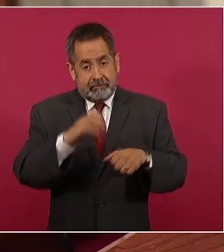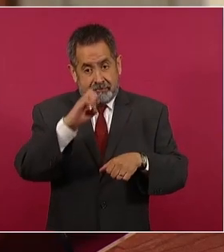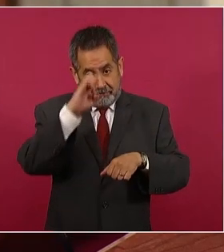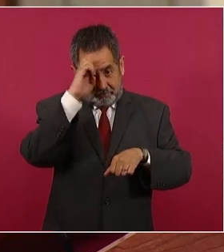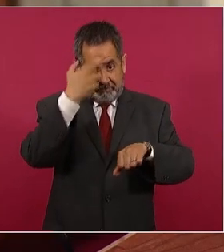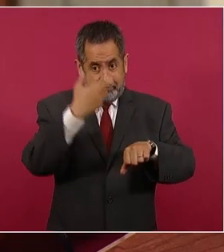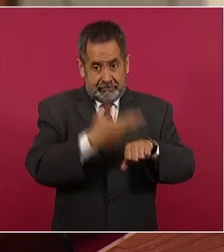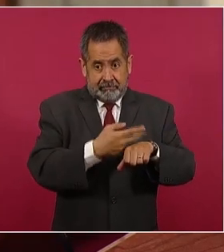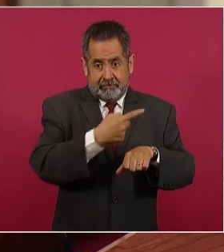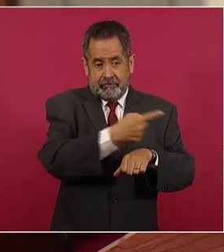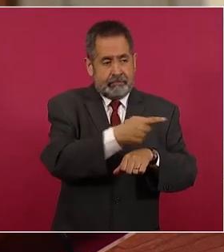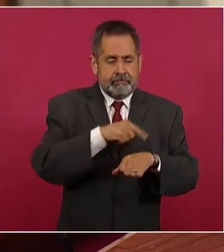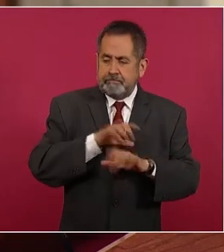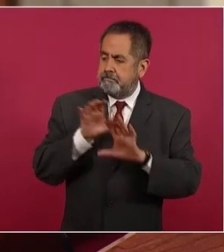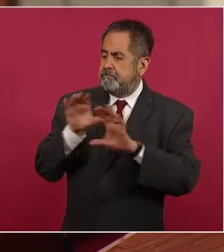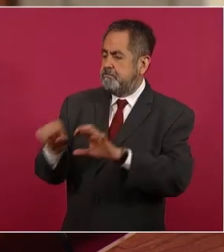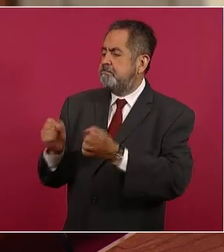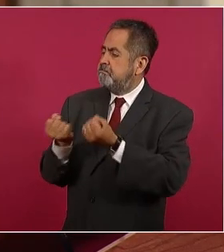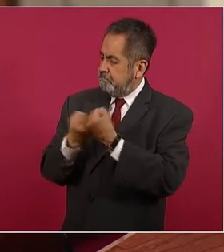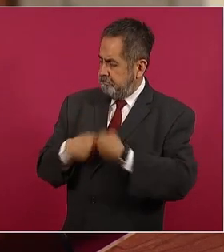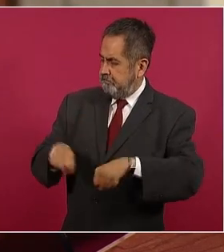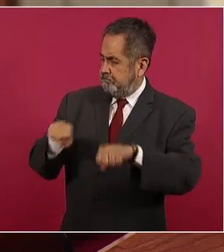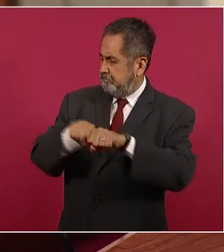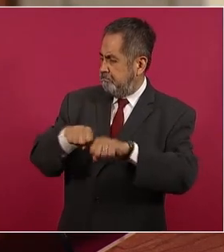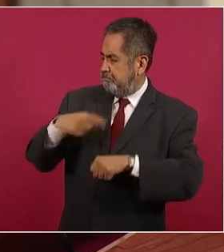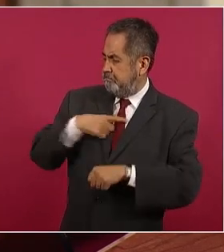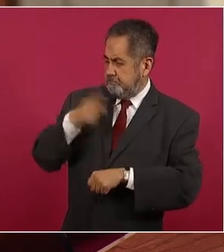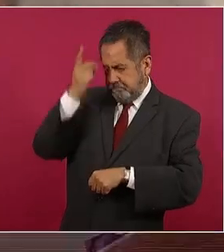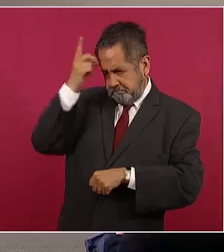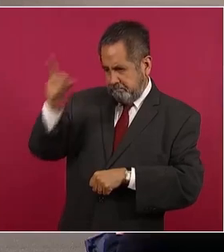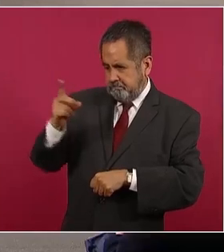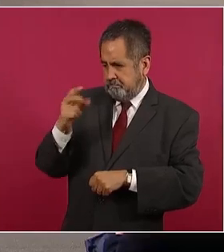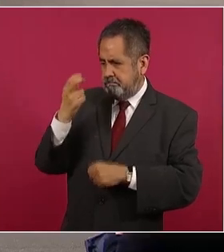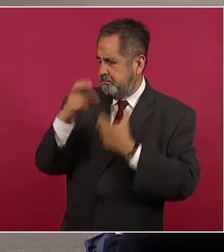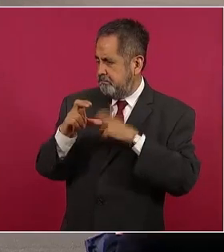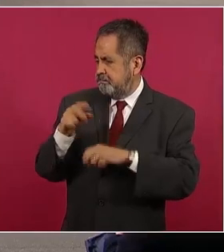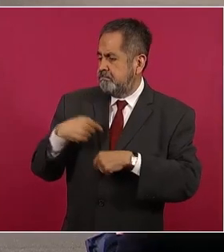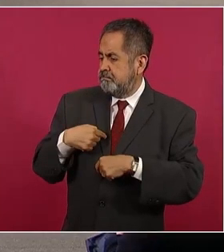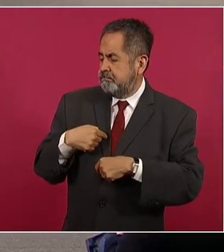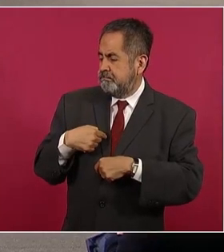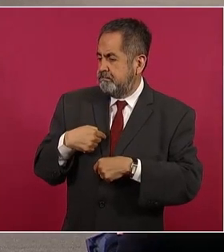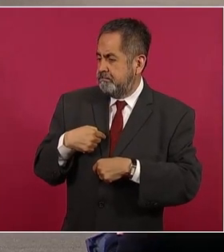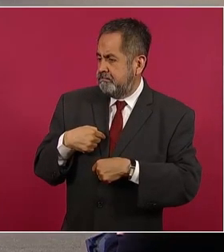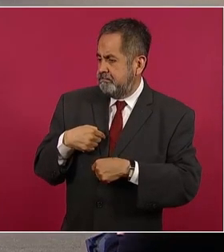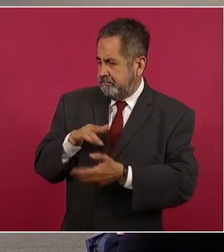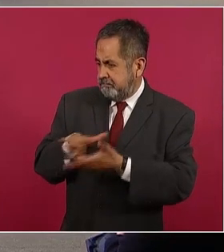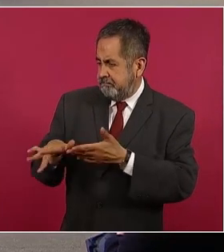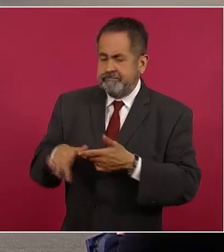convertirse en accionista de las empresas públicas para apoyarnos.